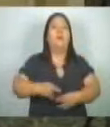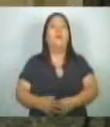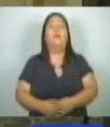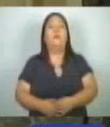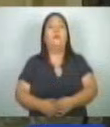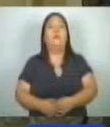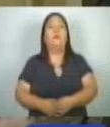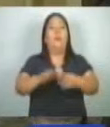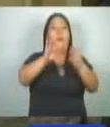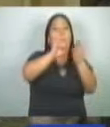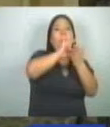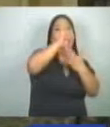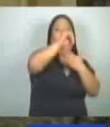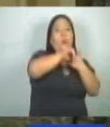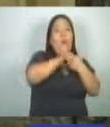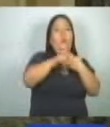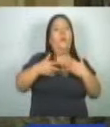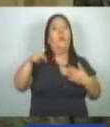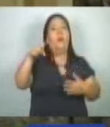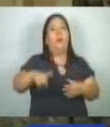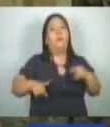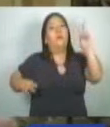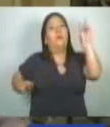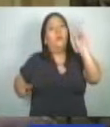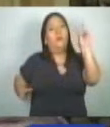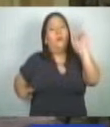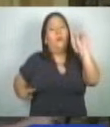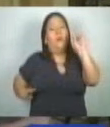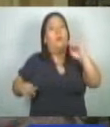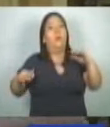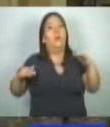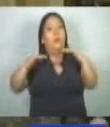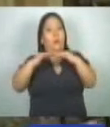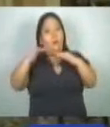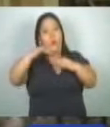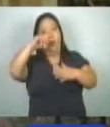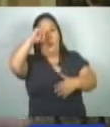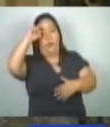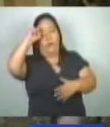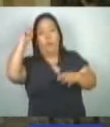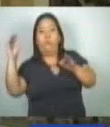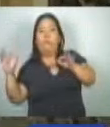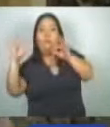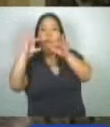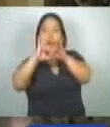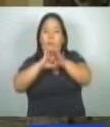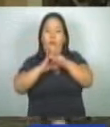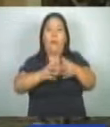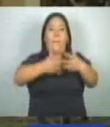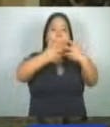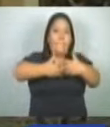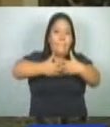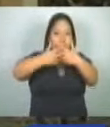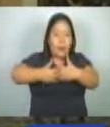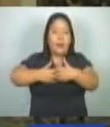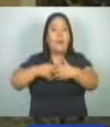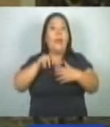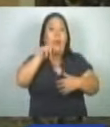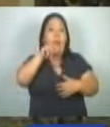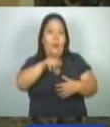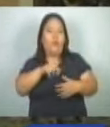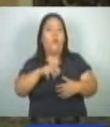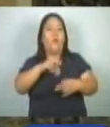planes de teleféricos en la ciudad de San Salvador. Estamos trabajando con empresas, MIPIMES, MIPIMES Verde en particular,